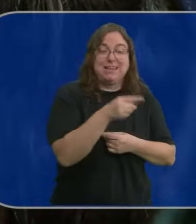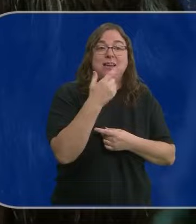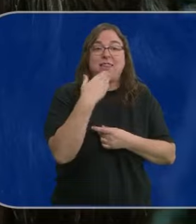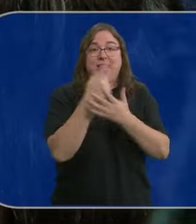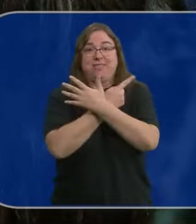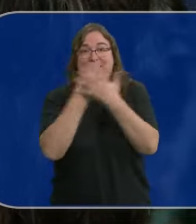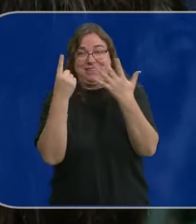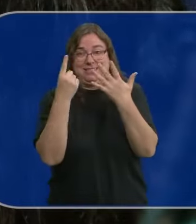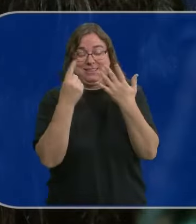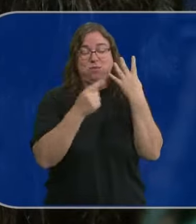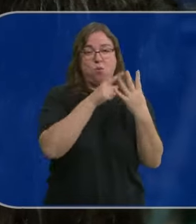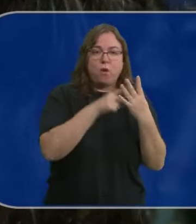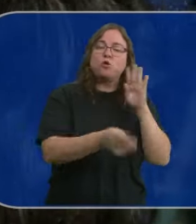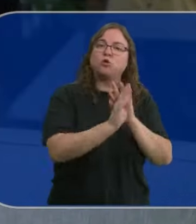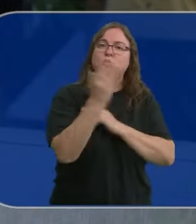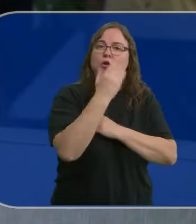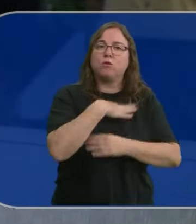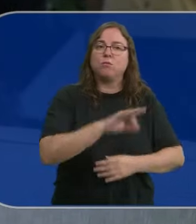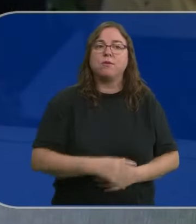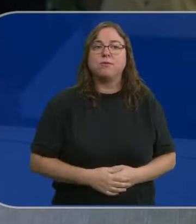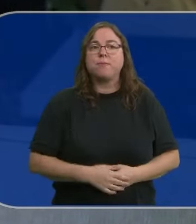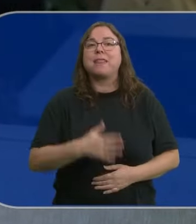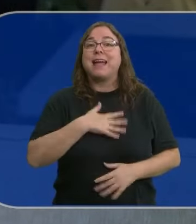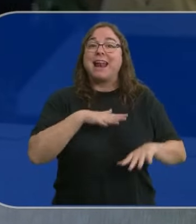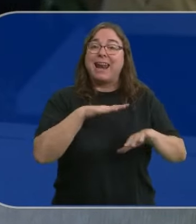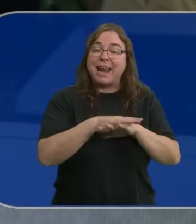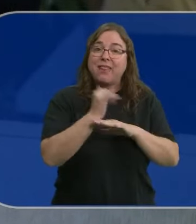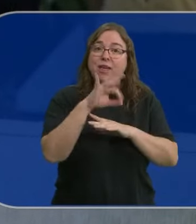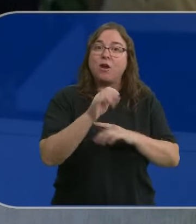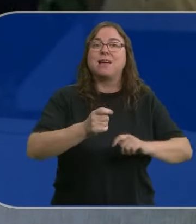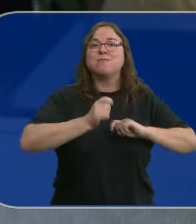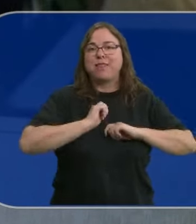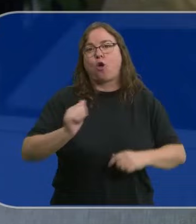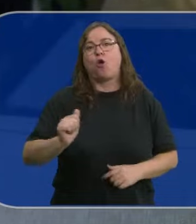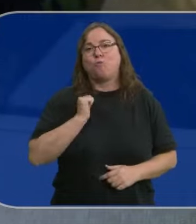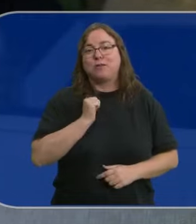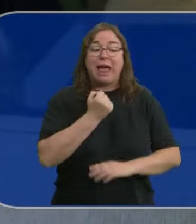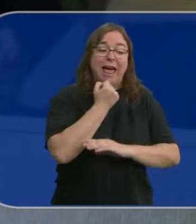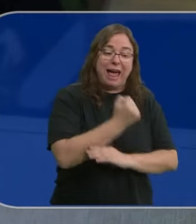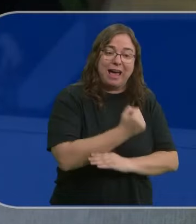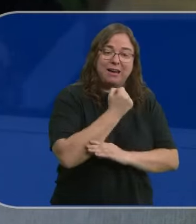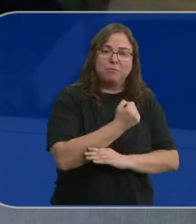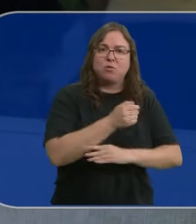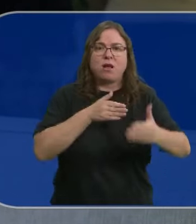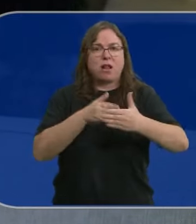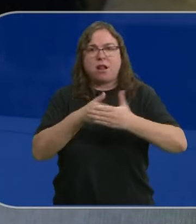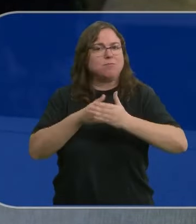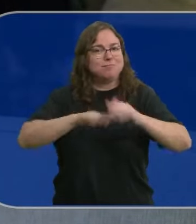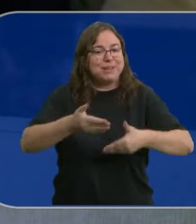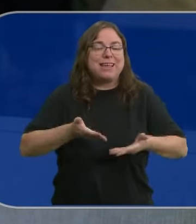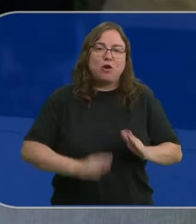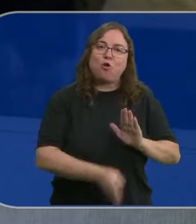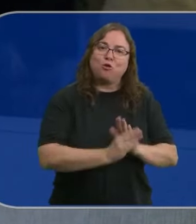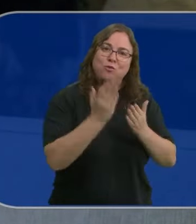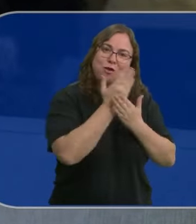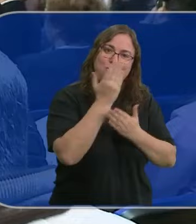podrán continuar con sus estudios. Y Reíncola nos está brindando la oportunidad de tener ese apoyo, que no sea una barrera para que mis